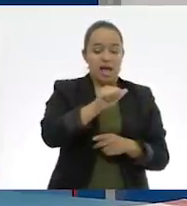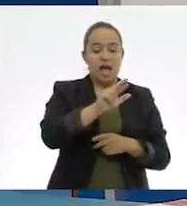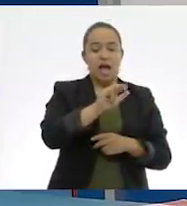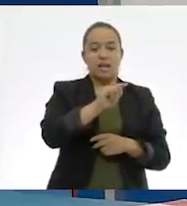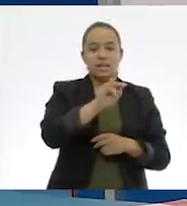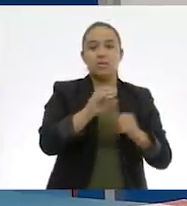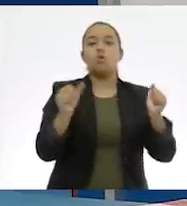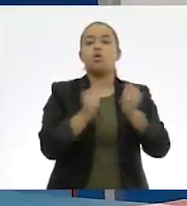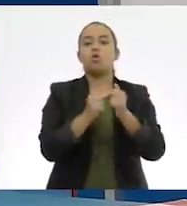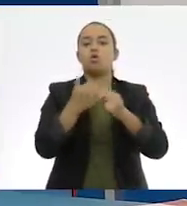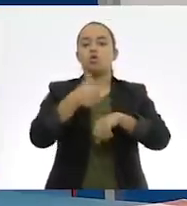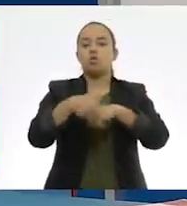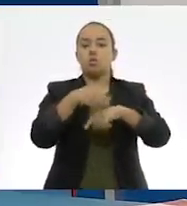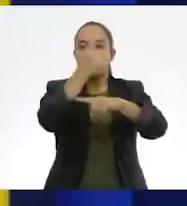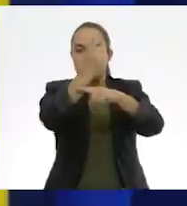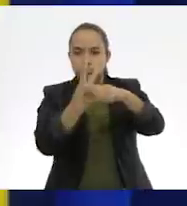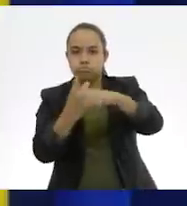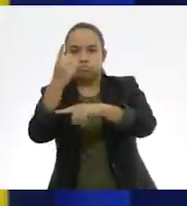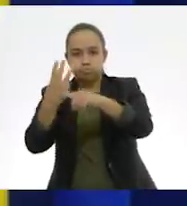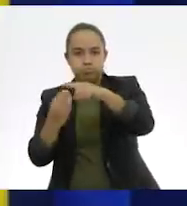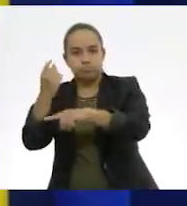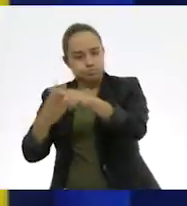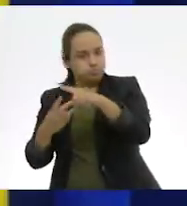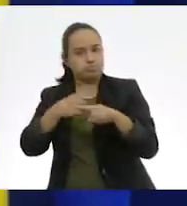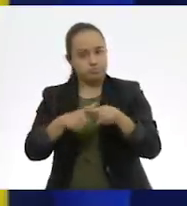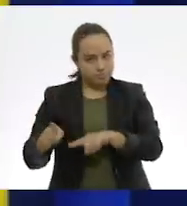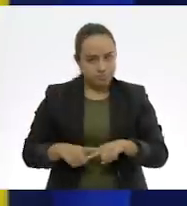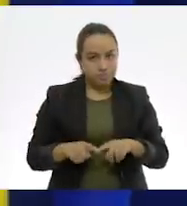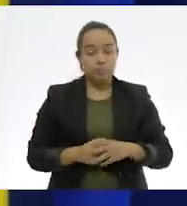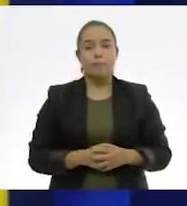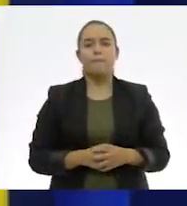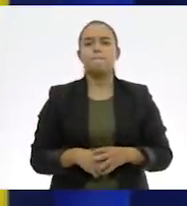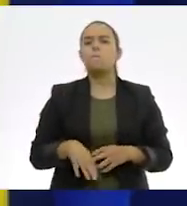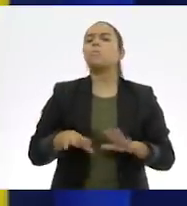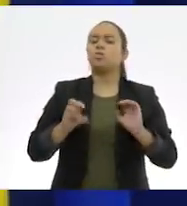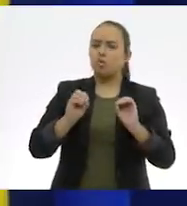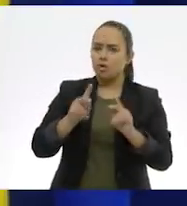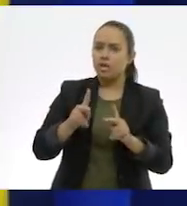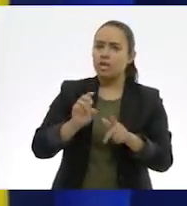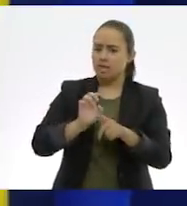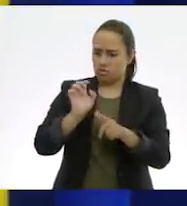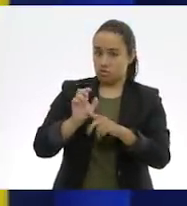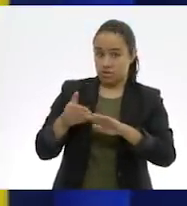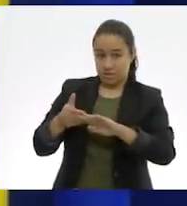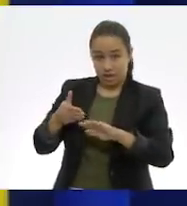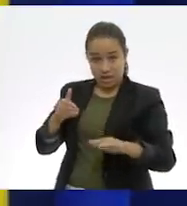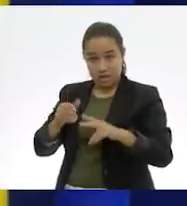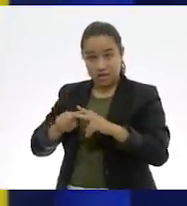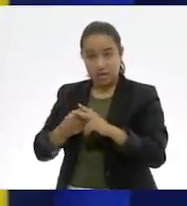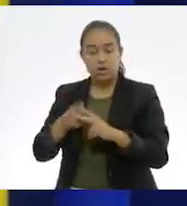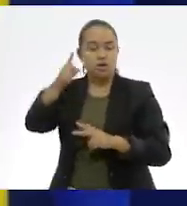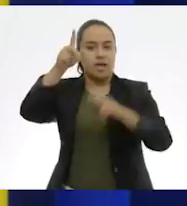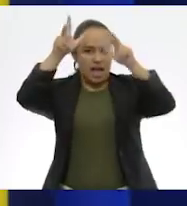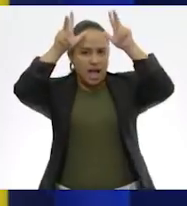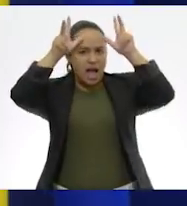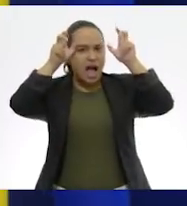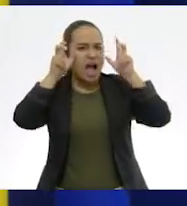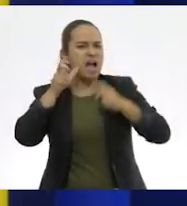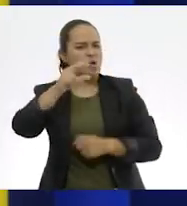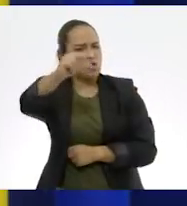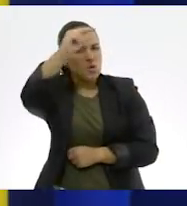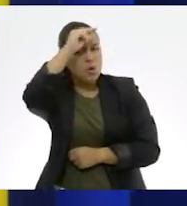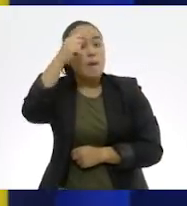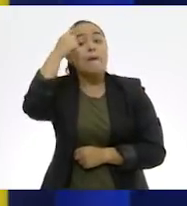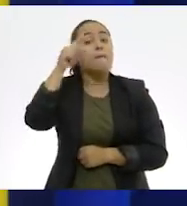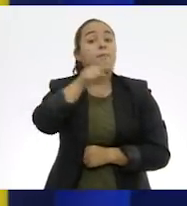números fraccionarios. Perfecto. Y entonces antes de comenzar vamos a ir con ajo listo para lavar